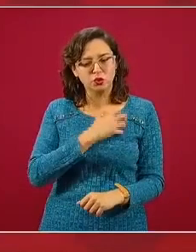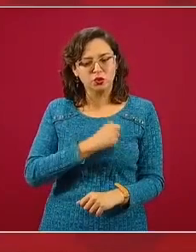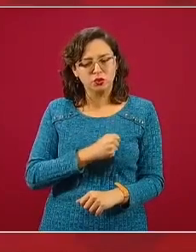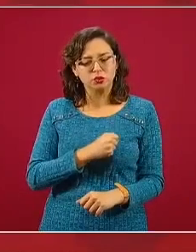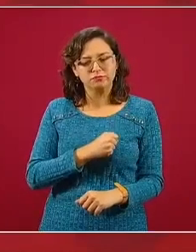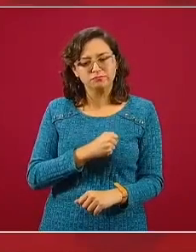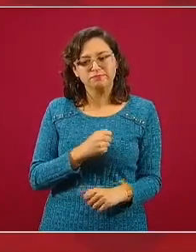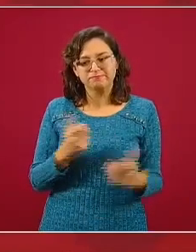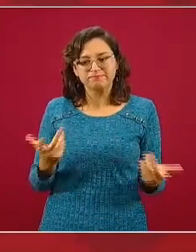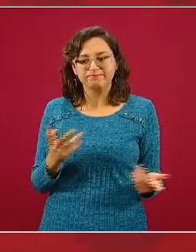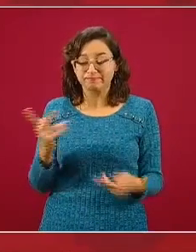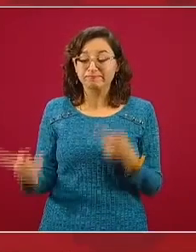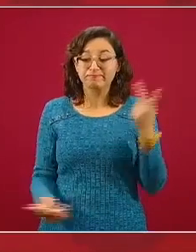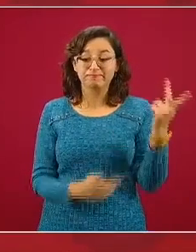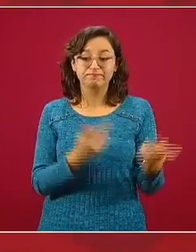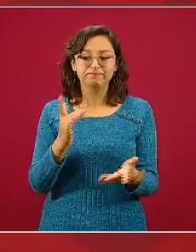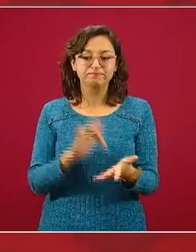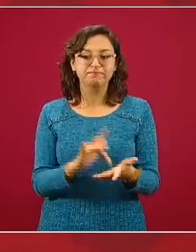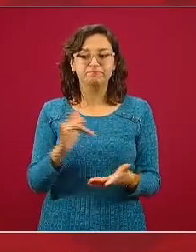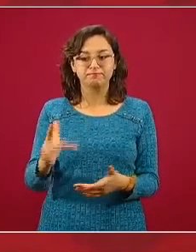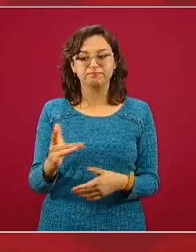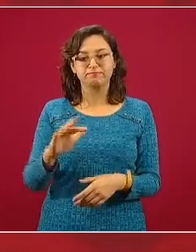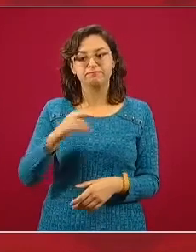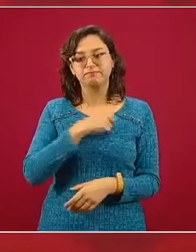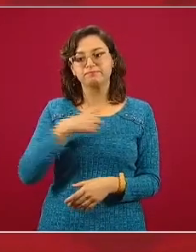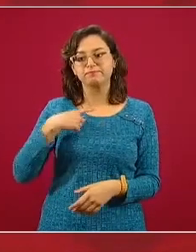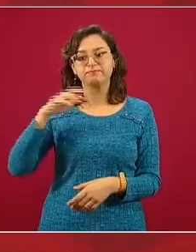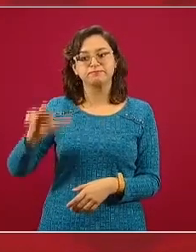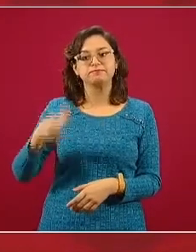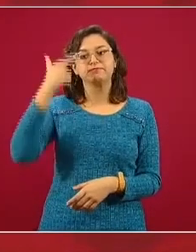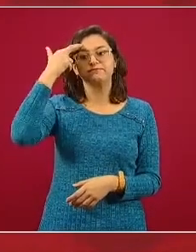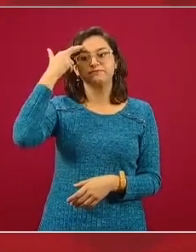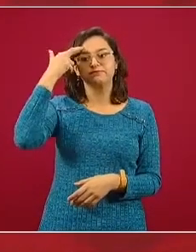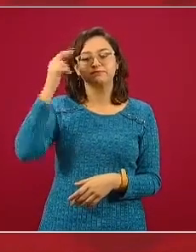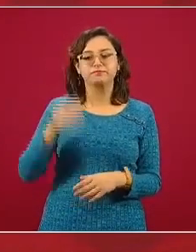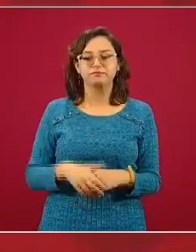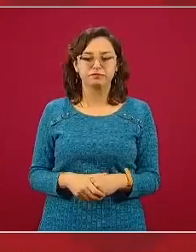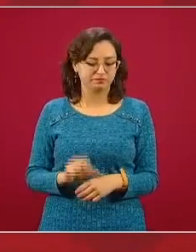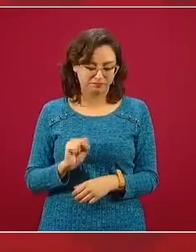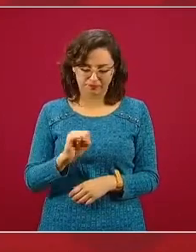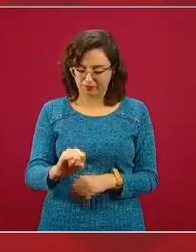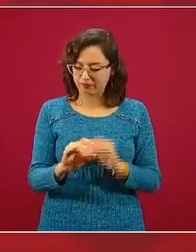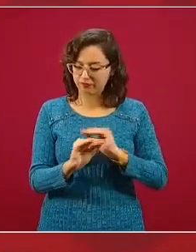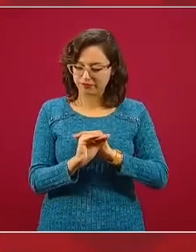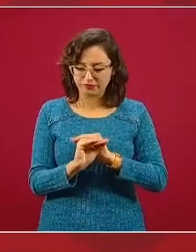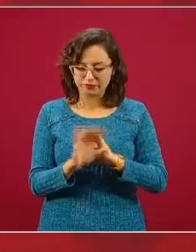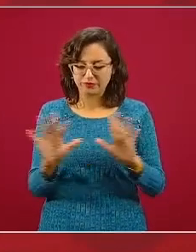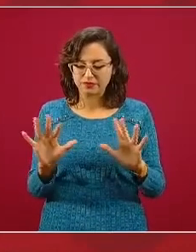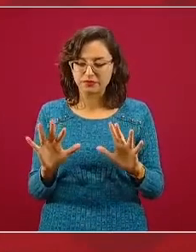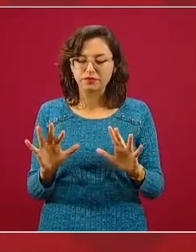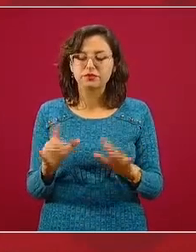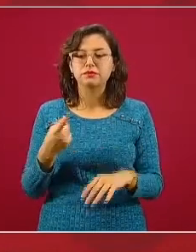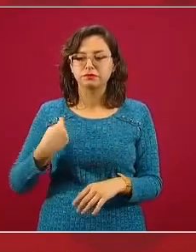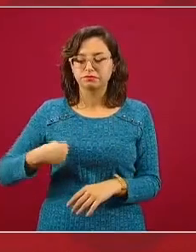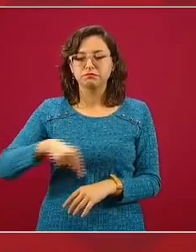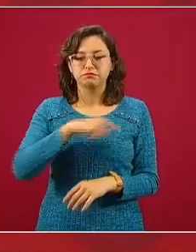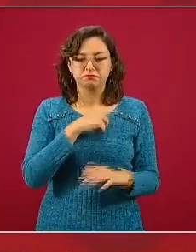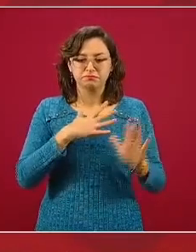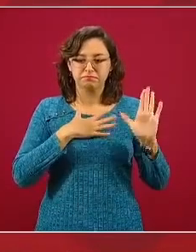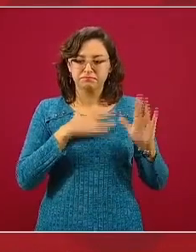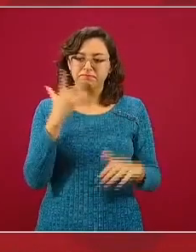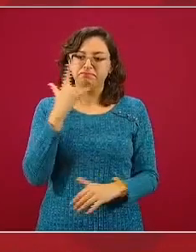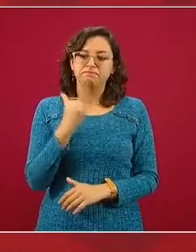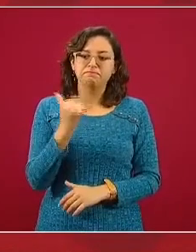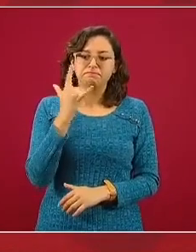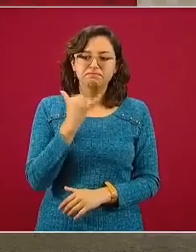gracias por su pregunta que nos permite recordar eso. Y, desde luego, el compromiso y la responsabilidad de trabajar